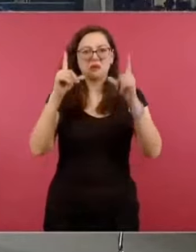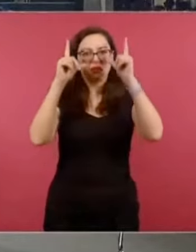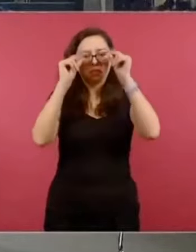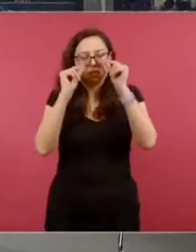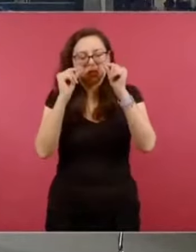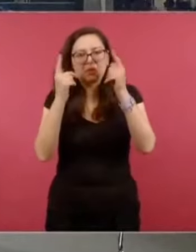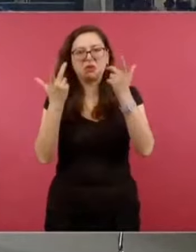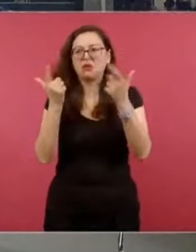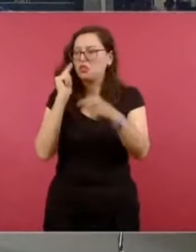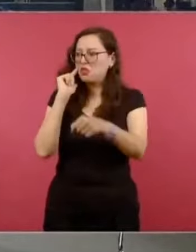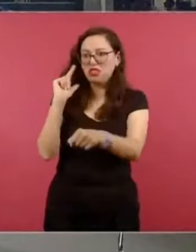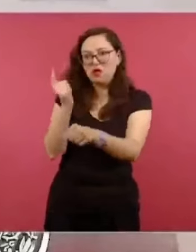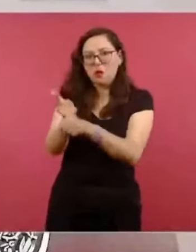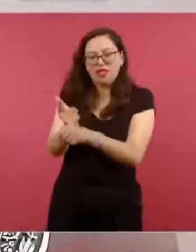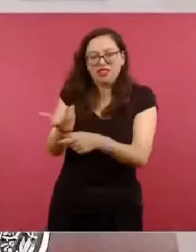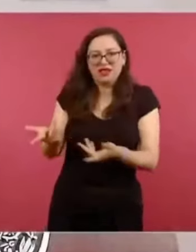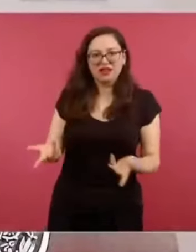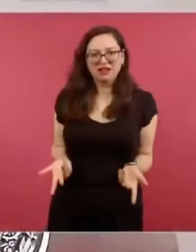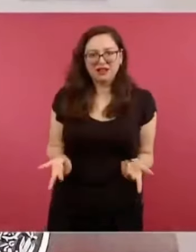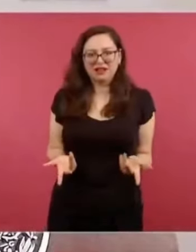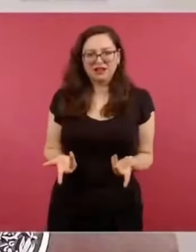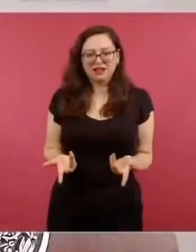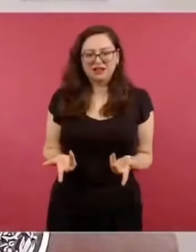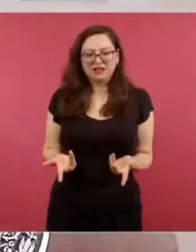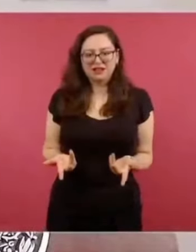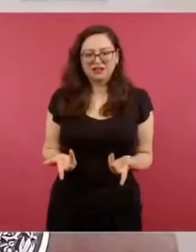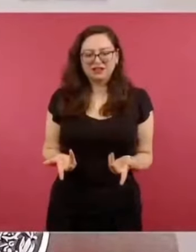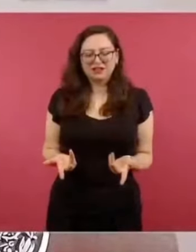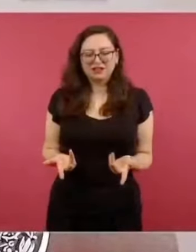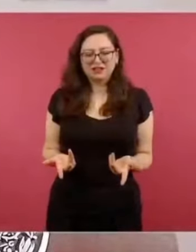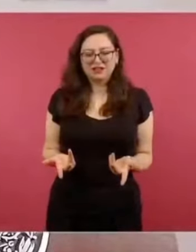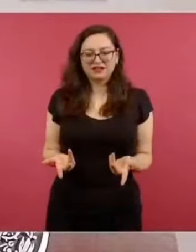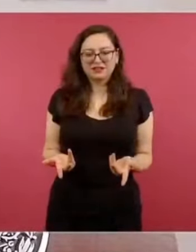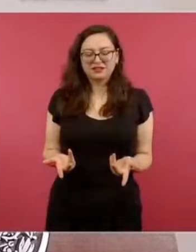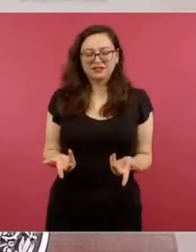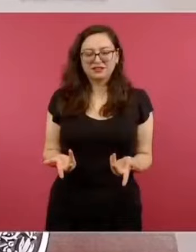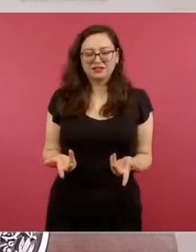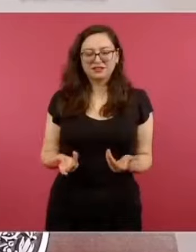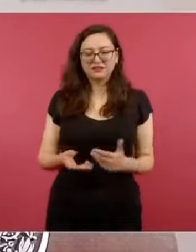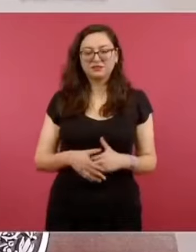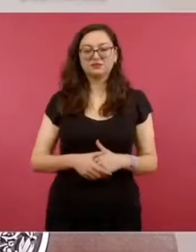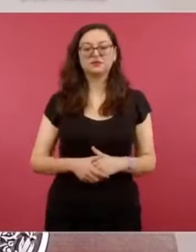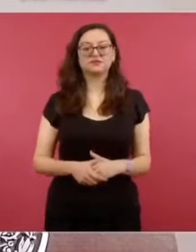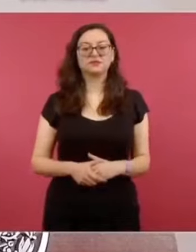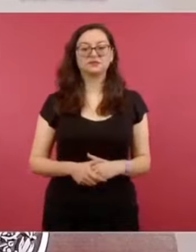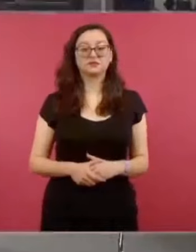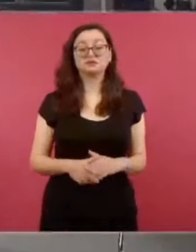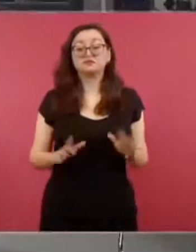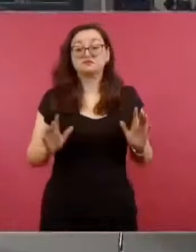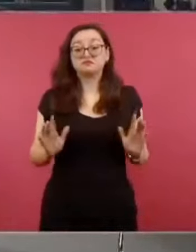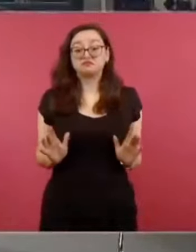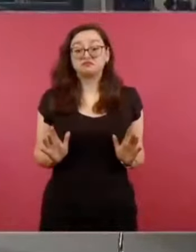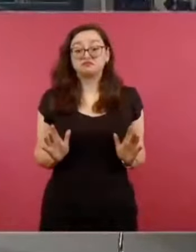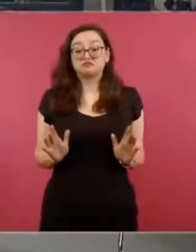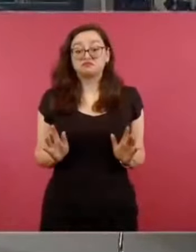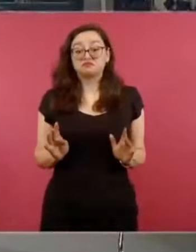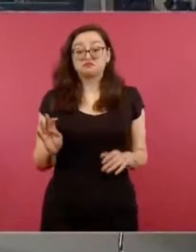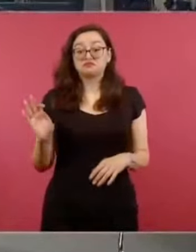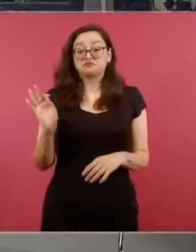que no nos hayan avisado que ya